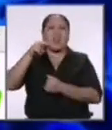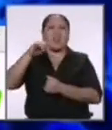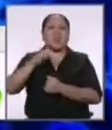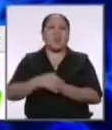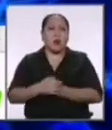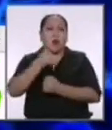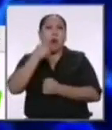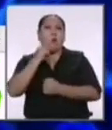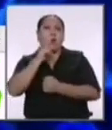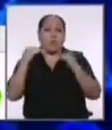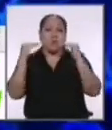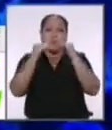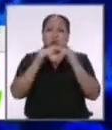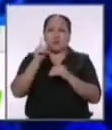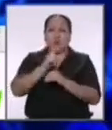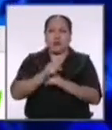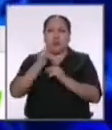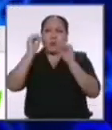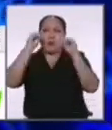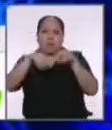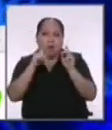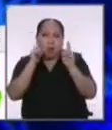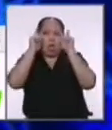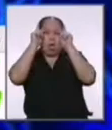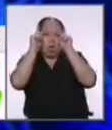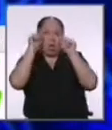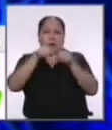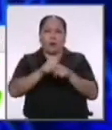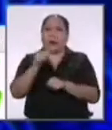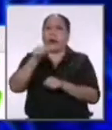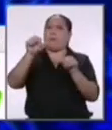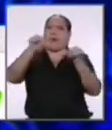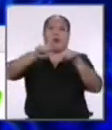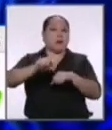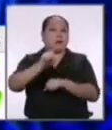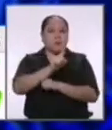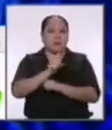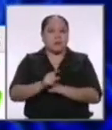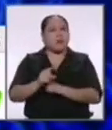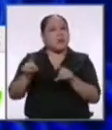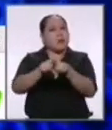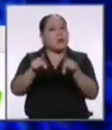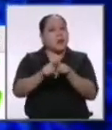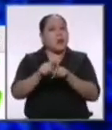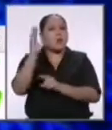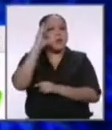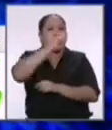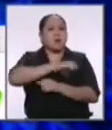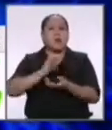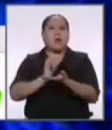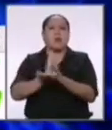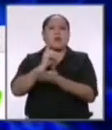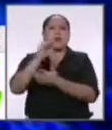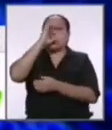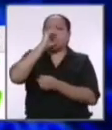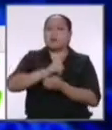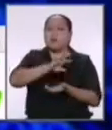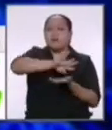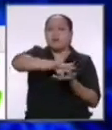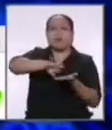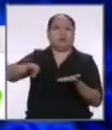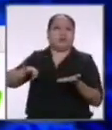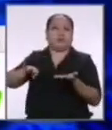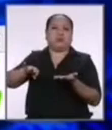simple y sencillo no hay por qué demonizarlo o estigmatizarlo de la misma manera tenemos que buscar una educación que busque dejar